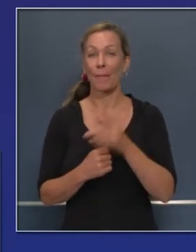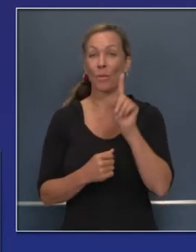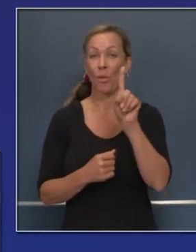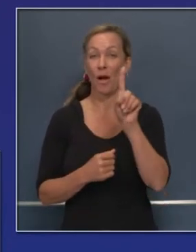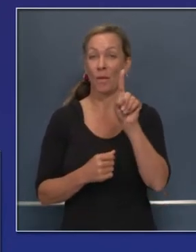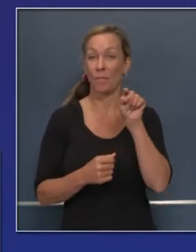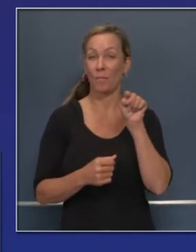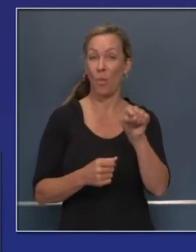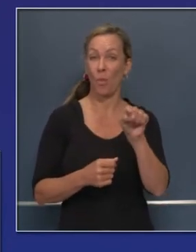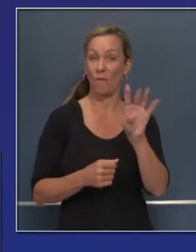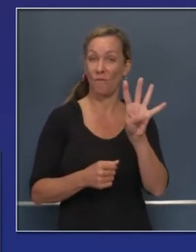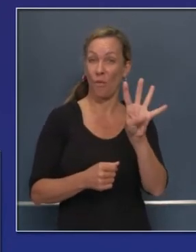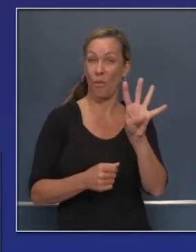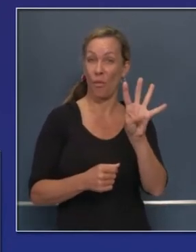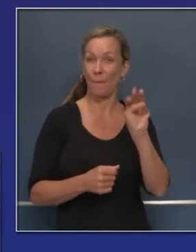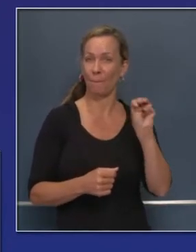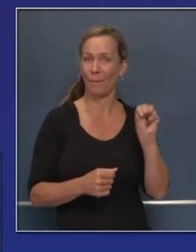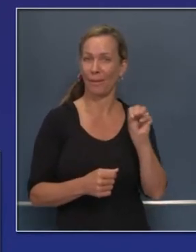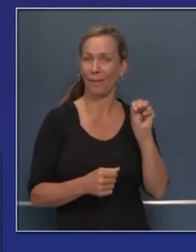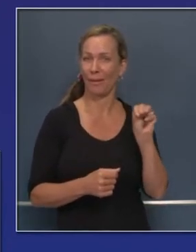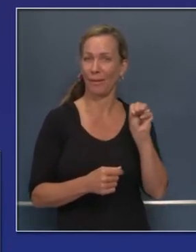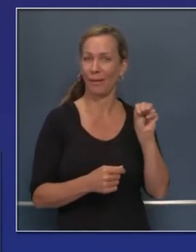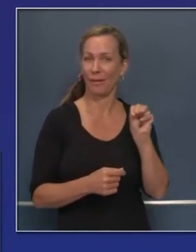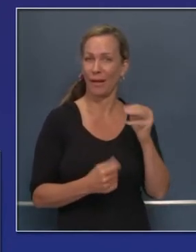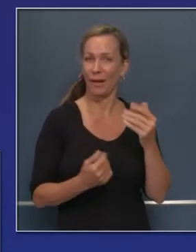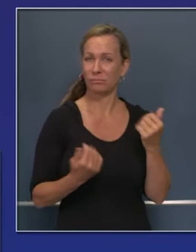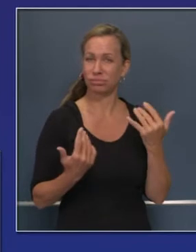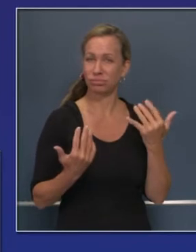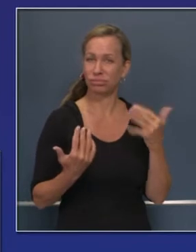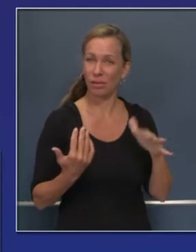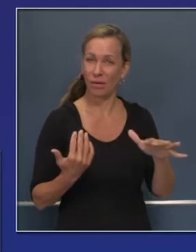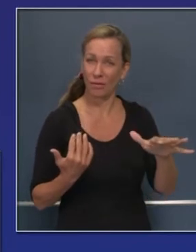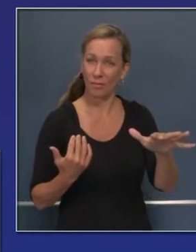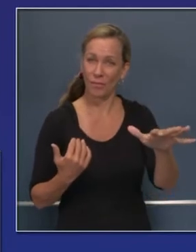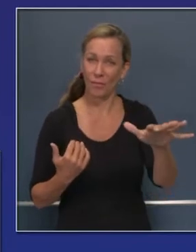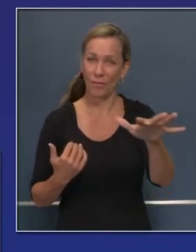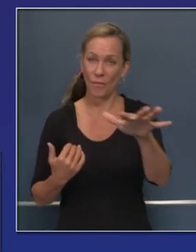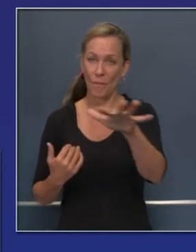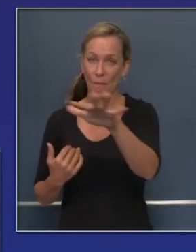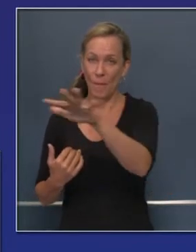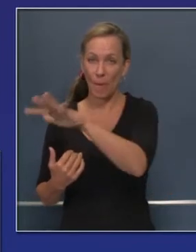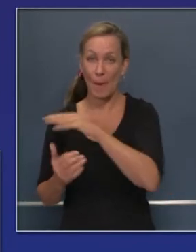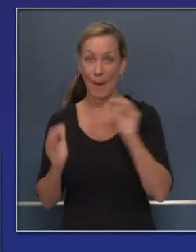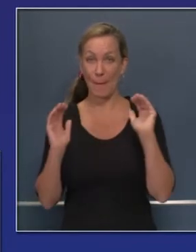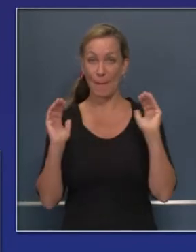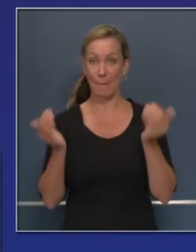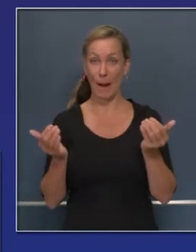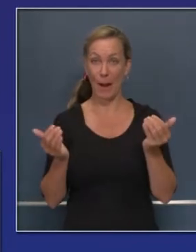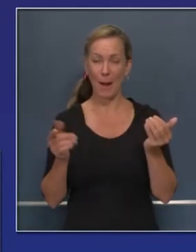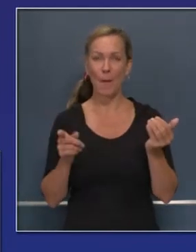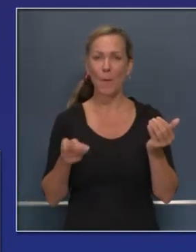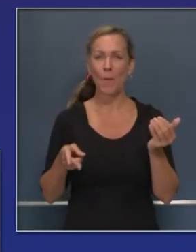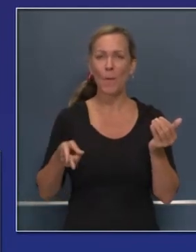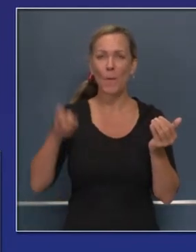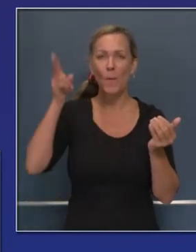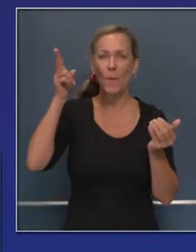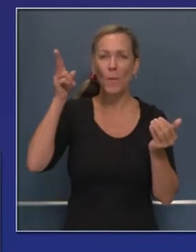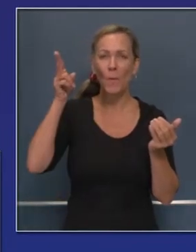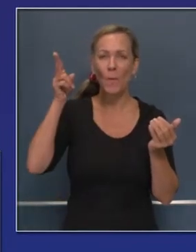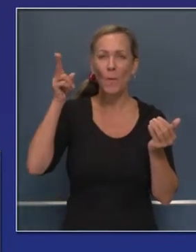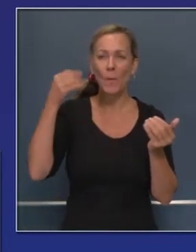millones de acres, 56,000 acres el año pasado y más de 1.4 millones este año.